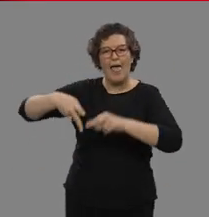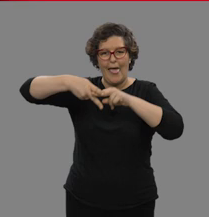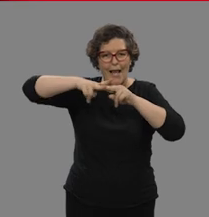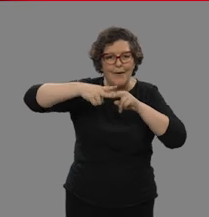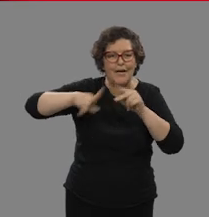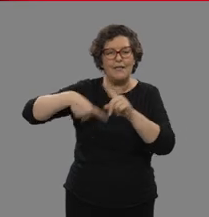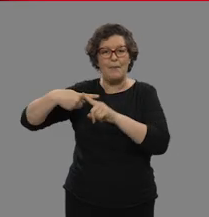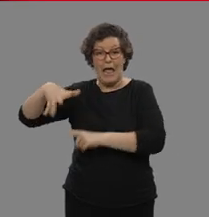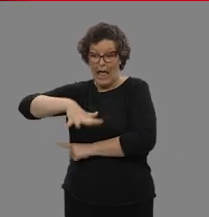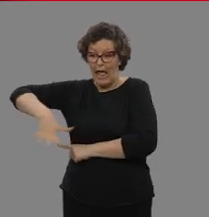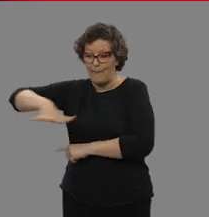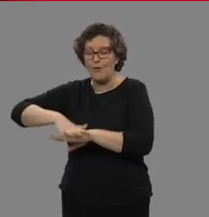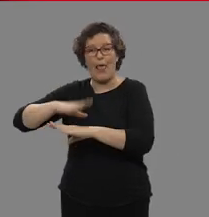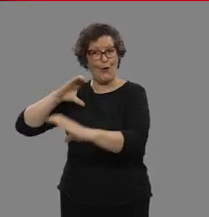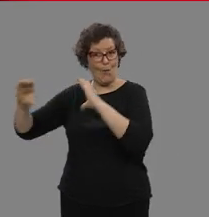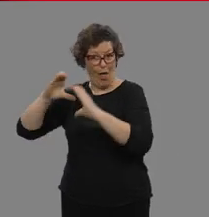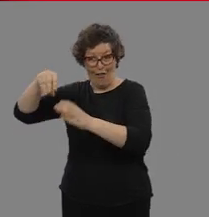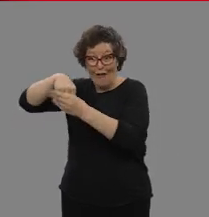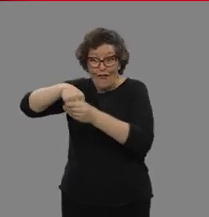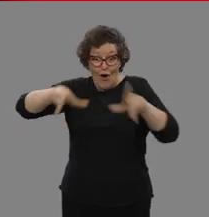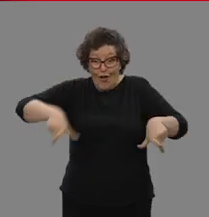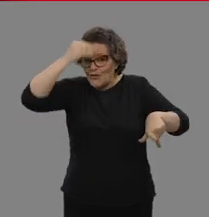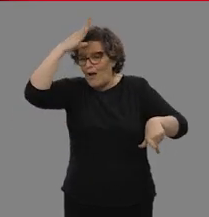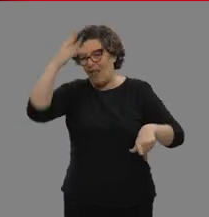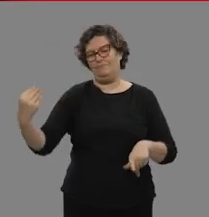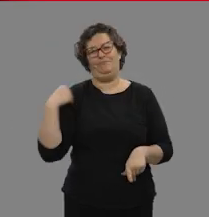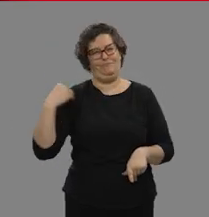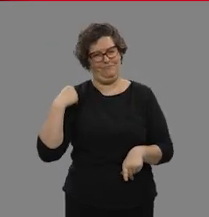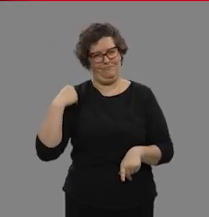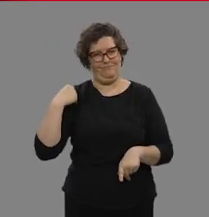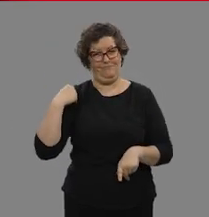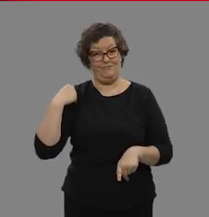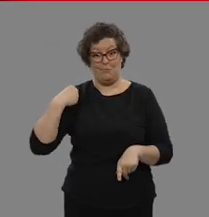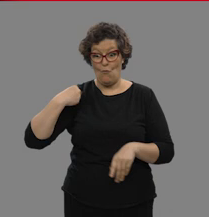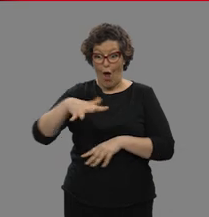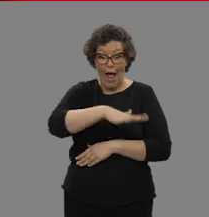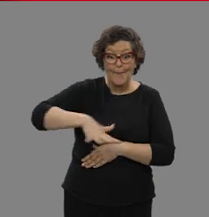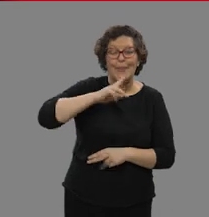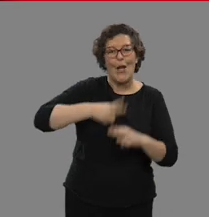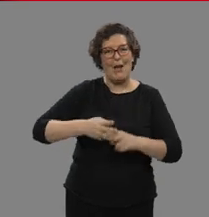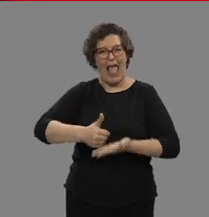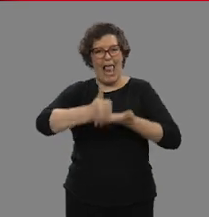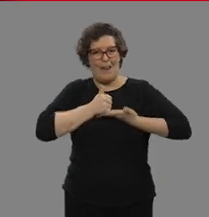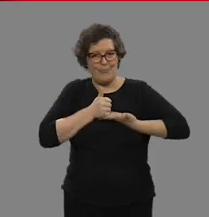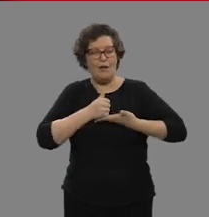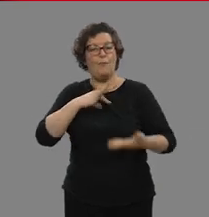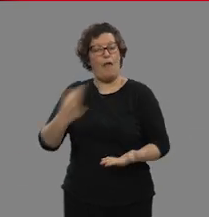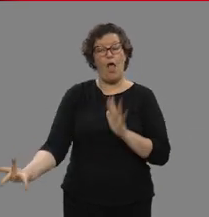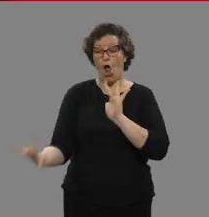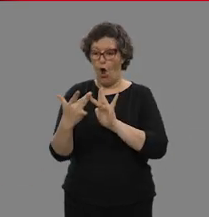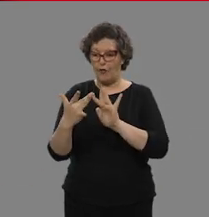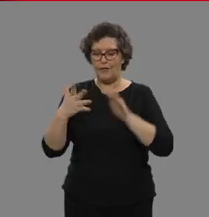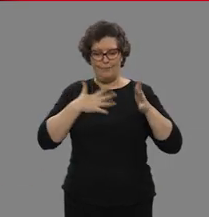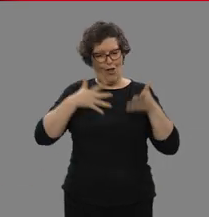herramienta y espacios de comunicación que te ofrece la plataforma. A través de este espacio Help Contacta con tu